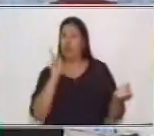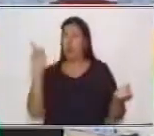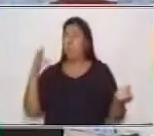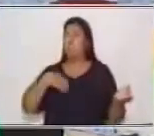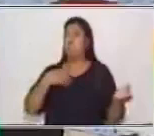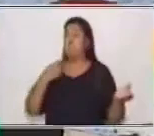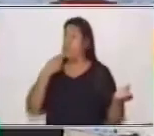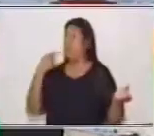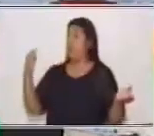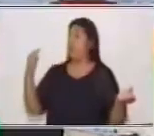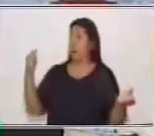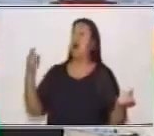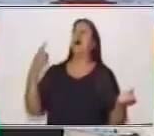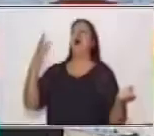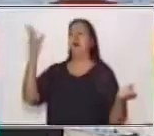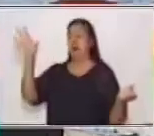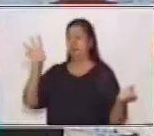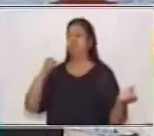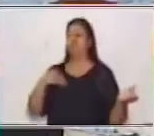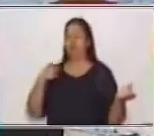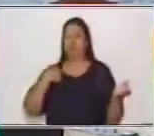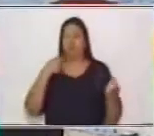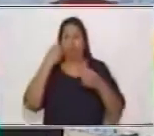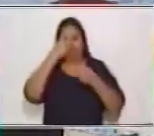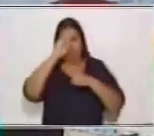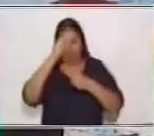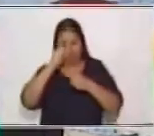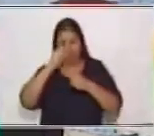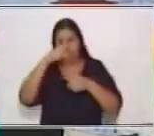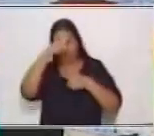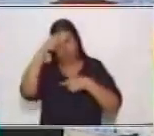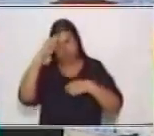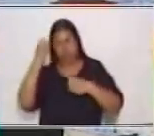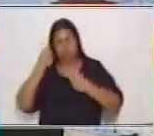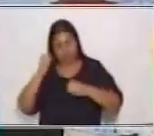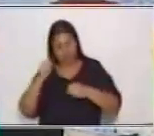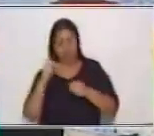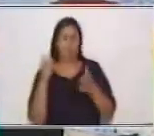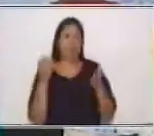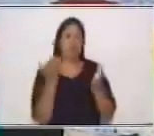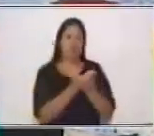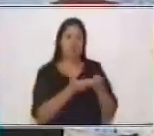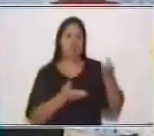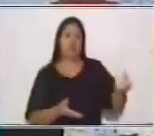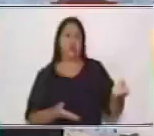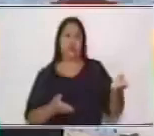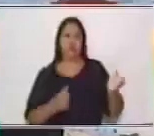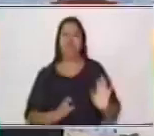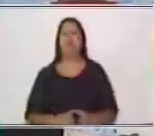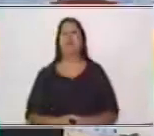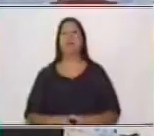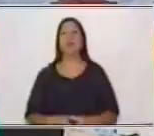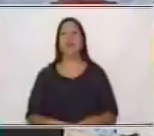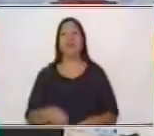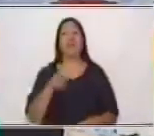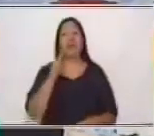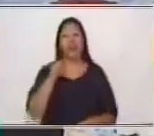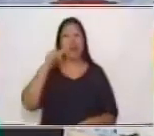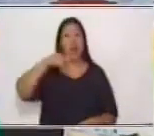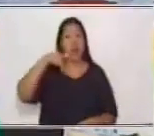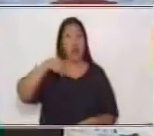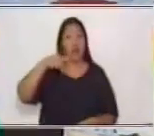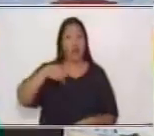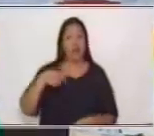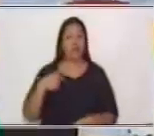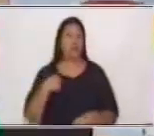para hacer en casa. En este momento que estamos en casa, ¿verdad? Para empezar, quiero hacerte una imagen. Voy a